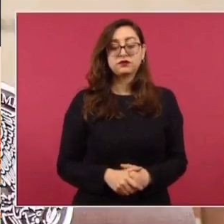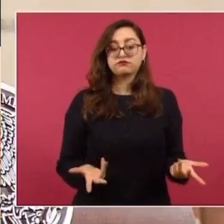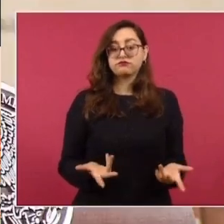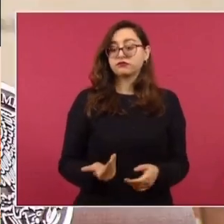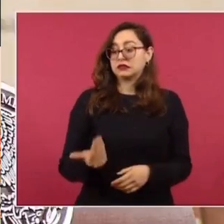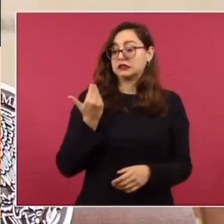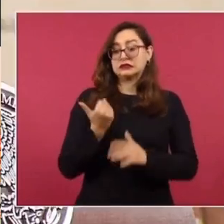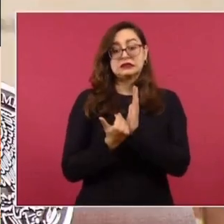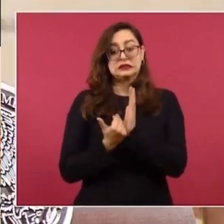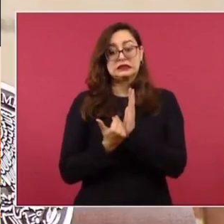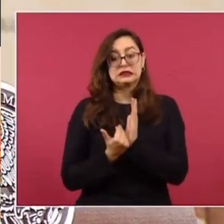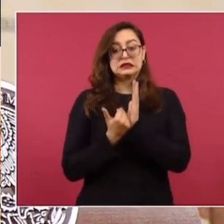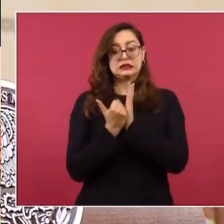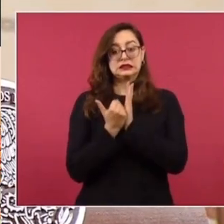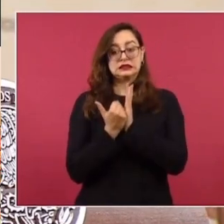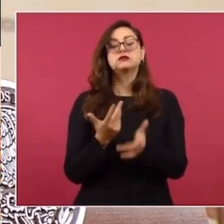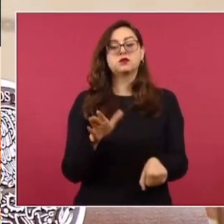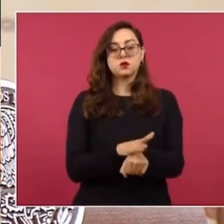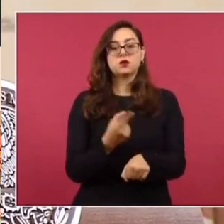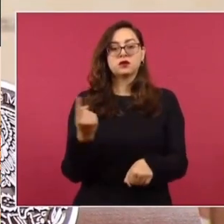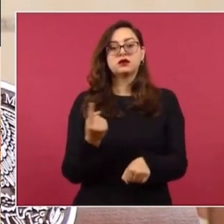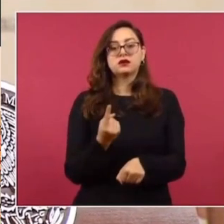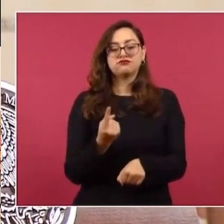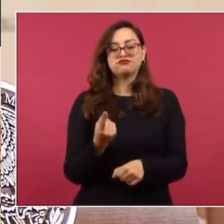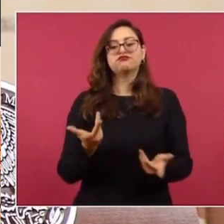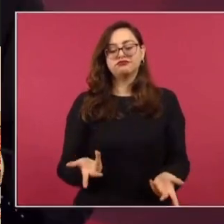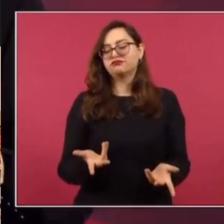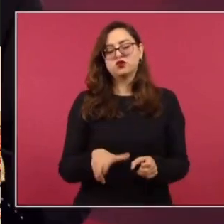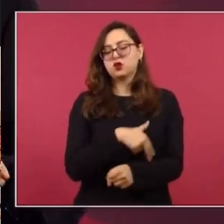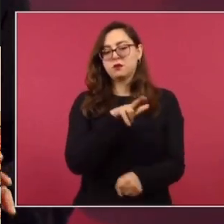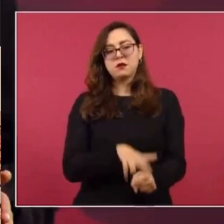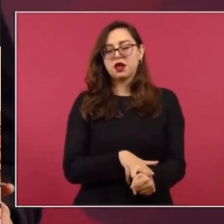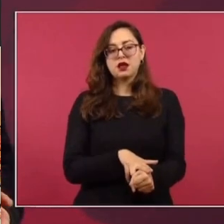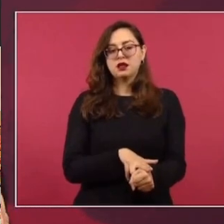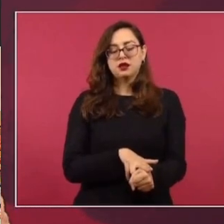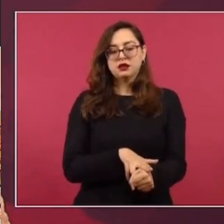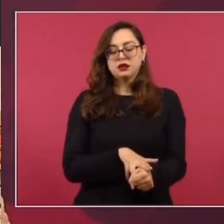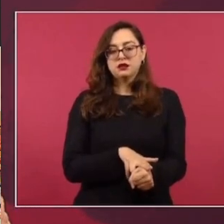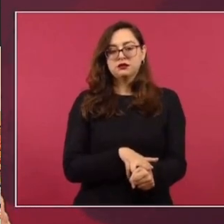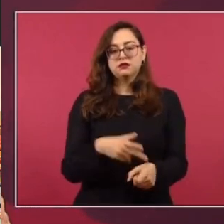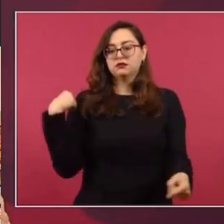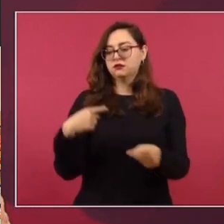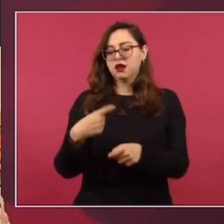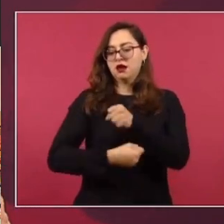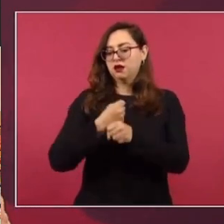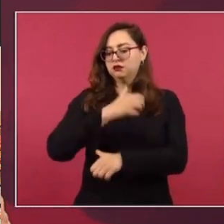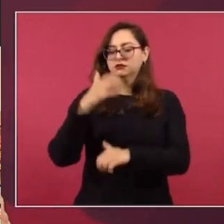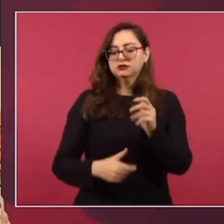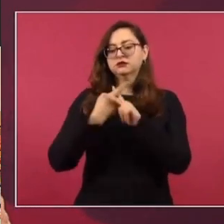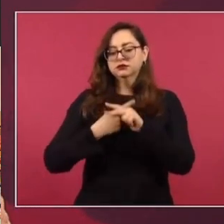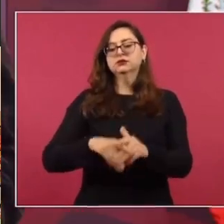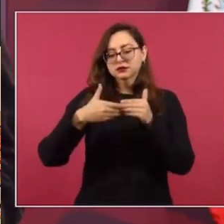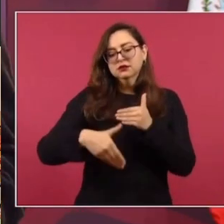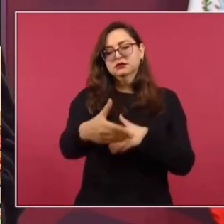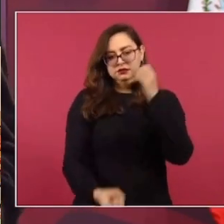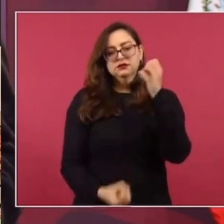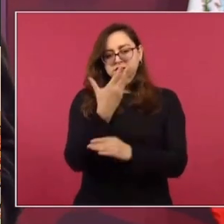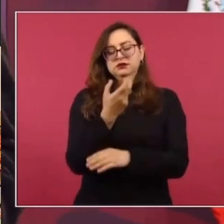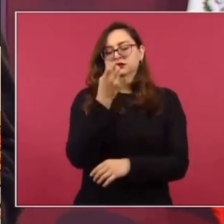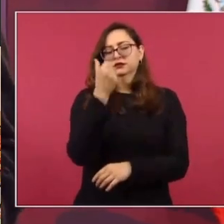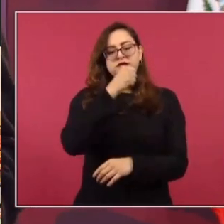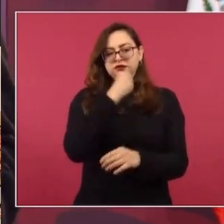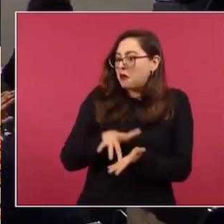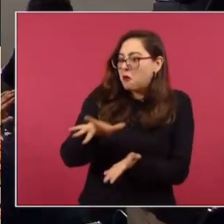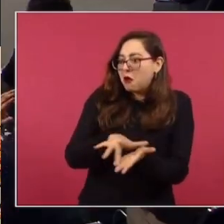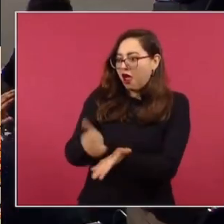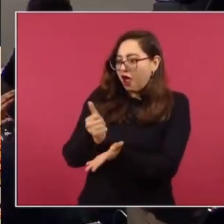se debe a que estamos concluyendo un año iniciando otro, pero ya la